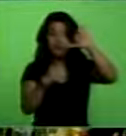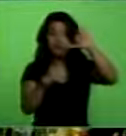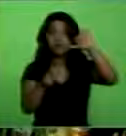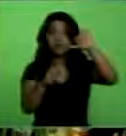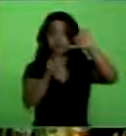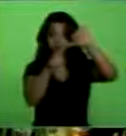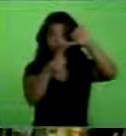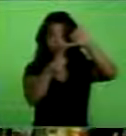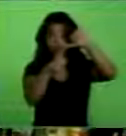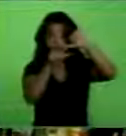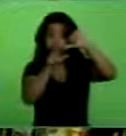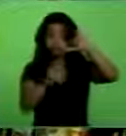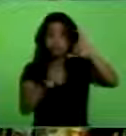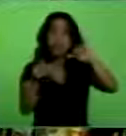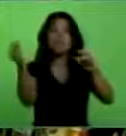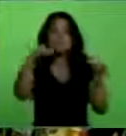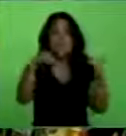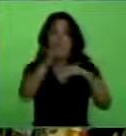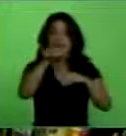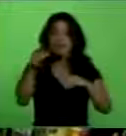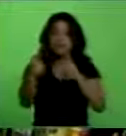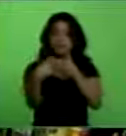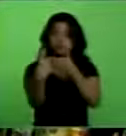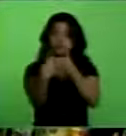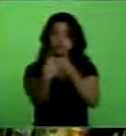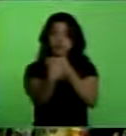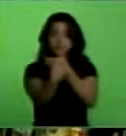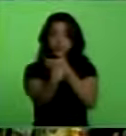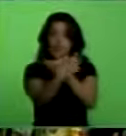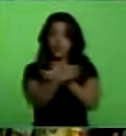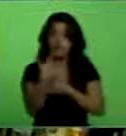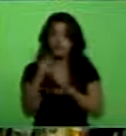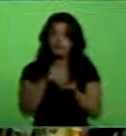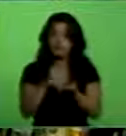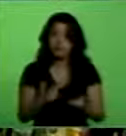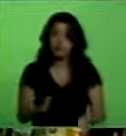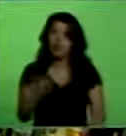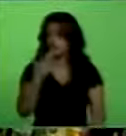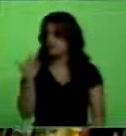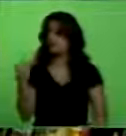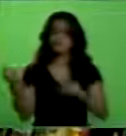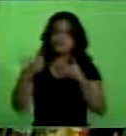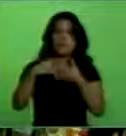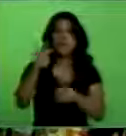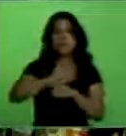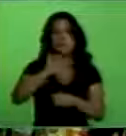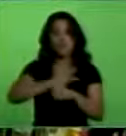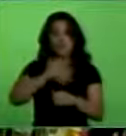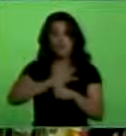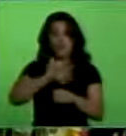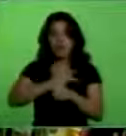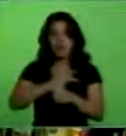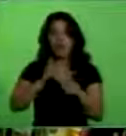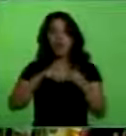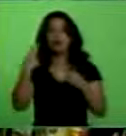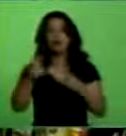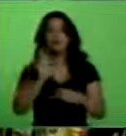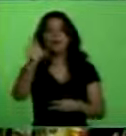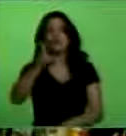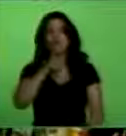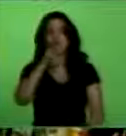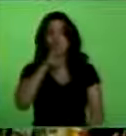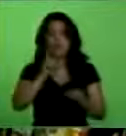Centroamérica. Cada vez más países de Centroamérica se suman a Petrocaribe. Se acaba de sumar Guatemala, Honduras,